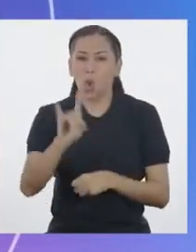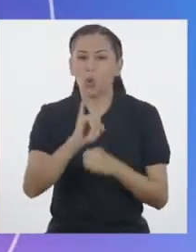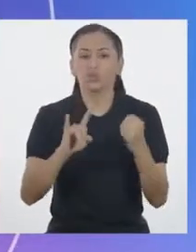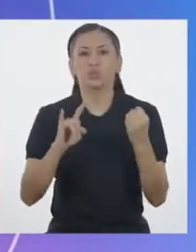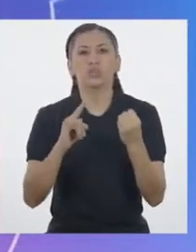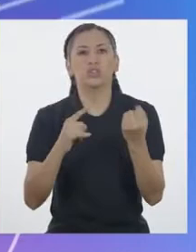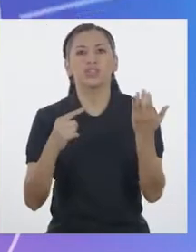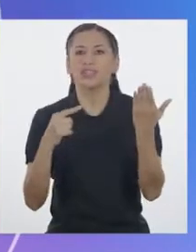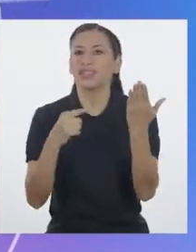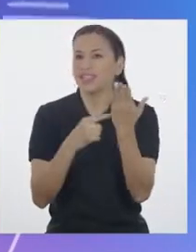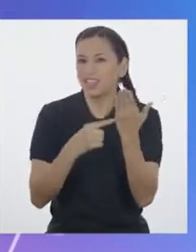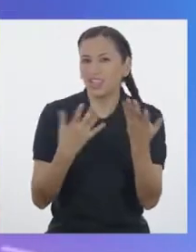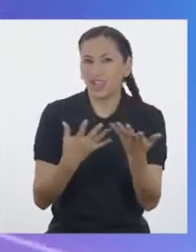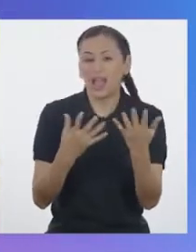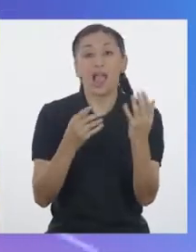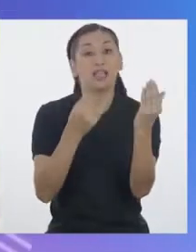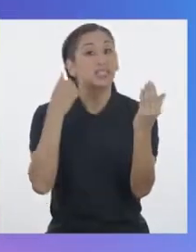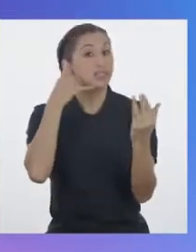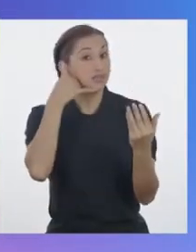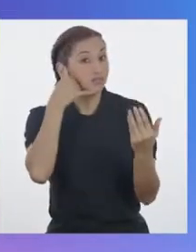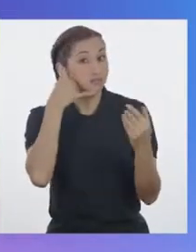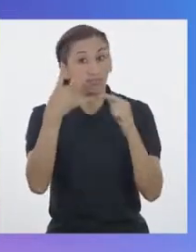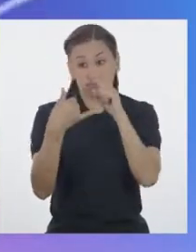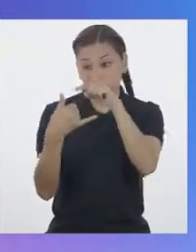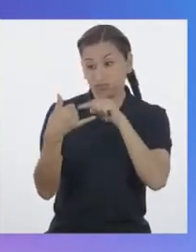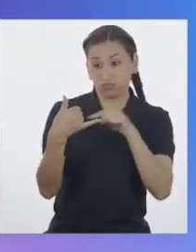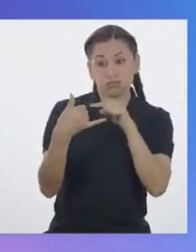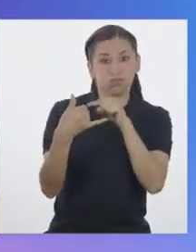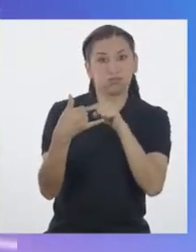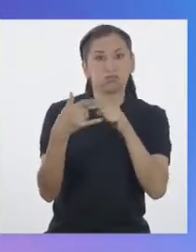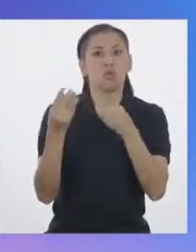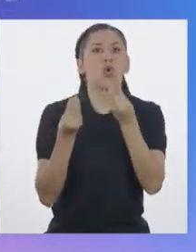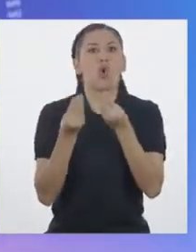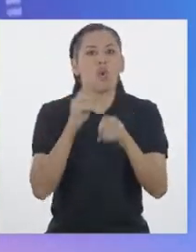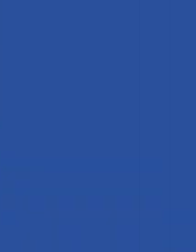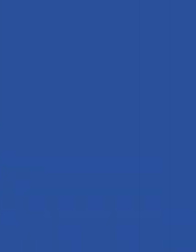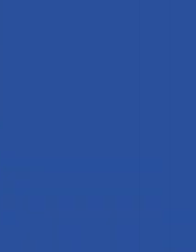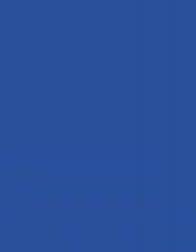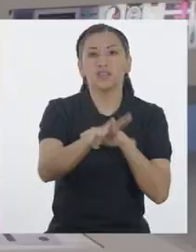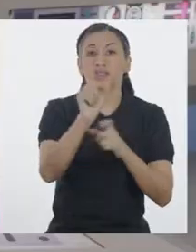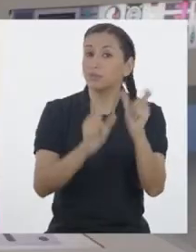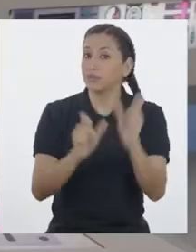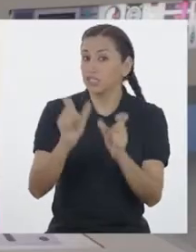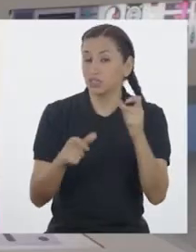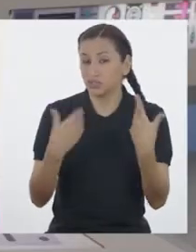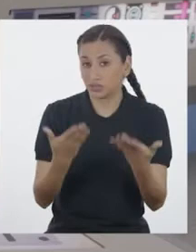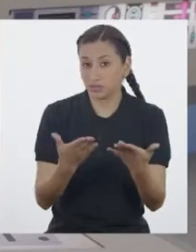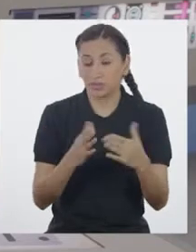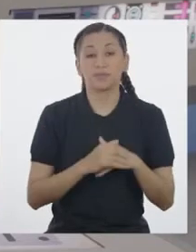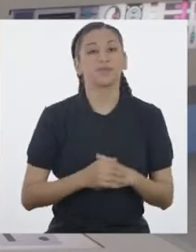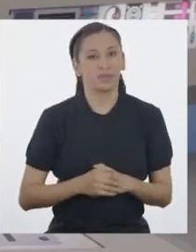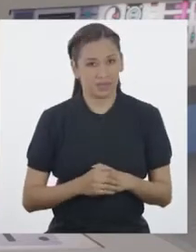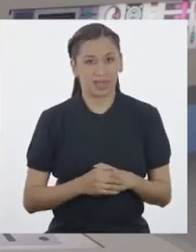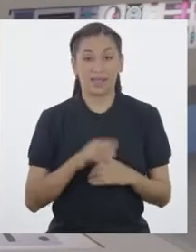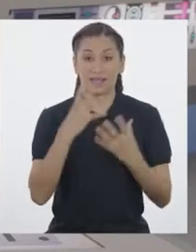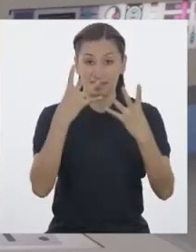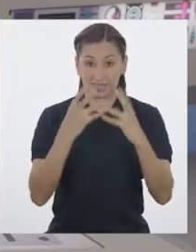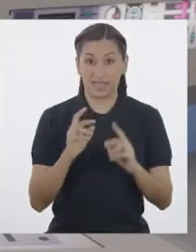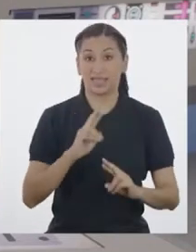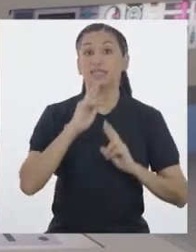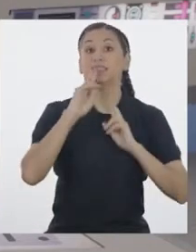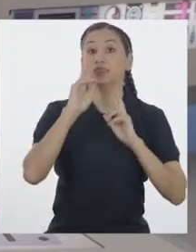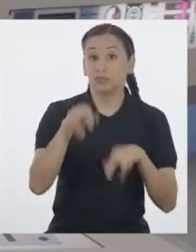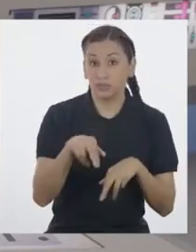los celulares y su influencia en las personas? Para contestar la pregunta de